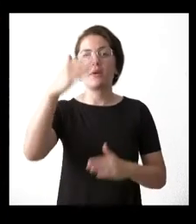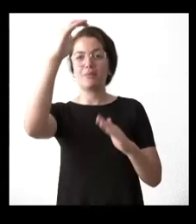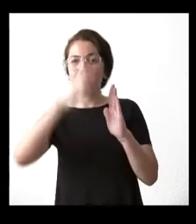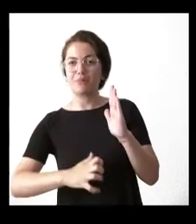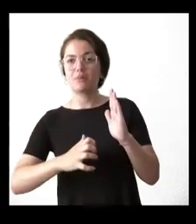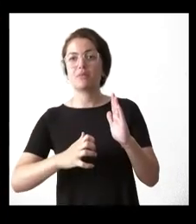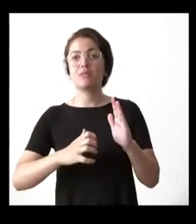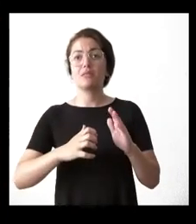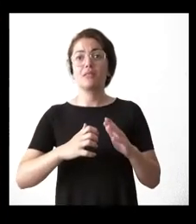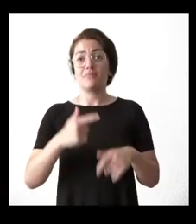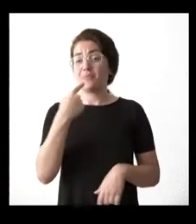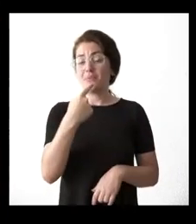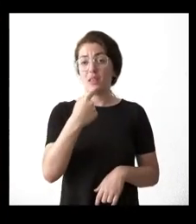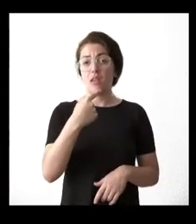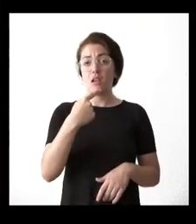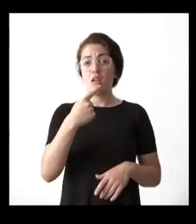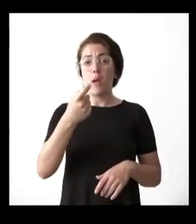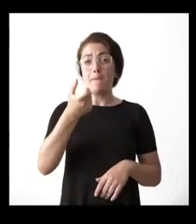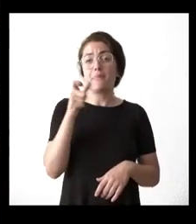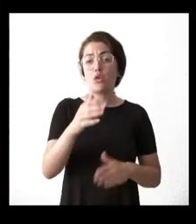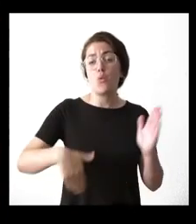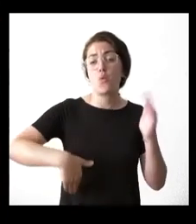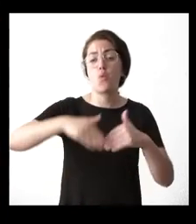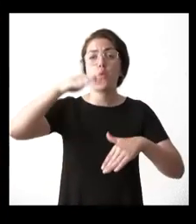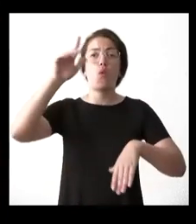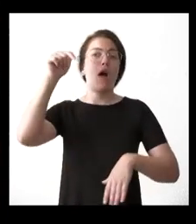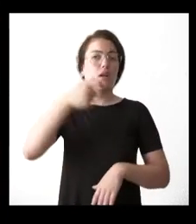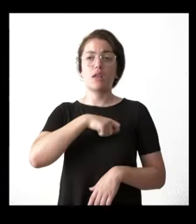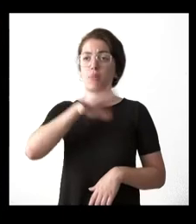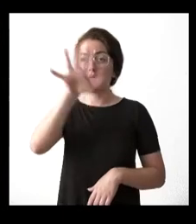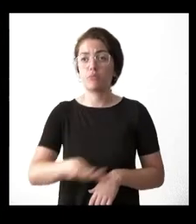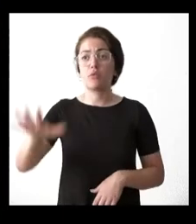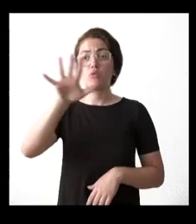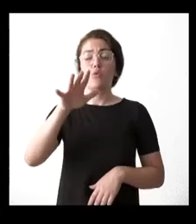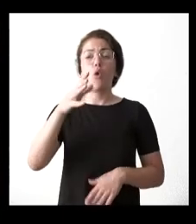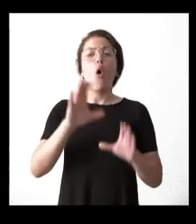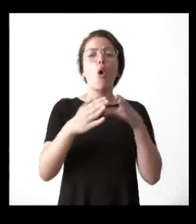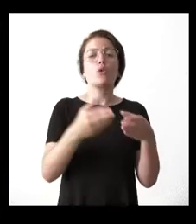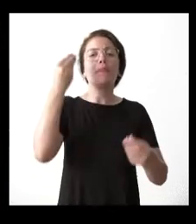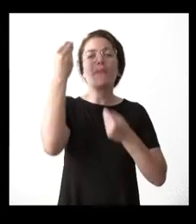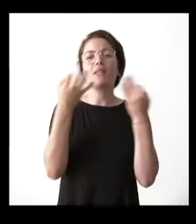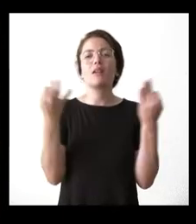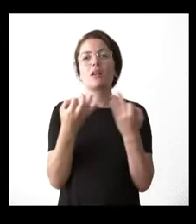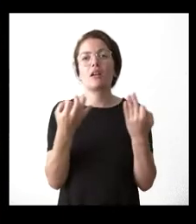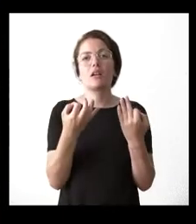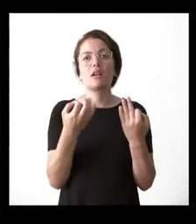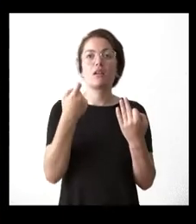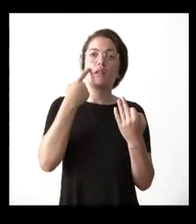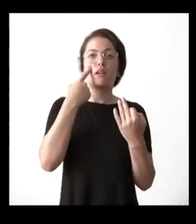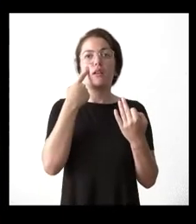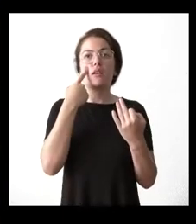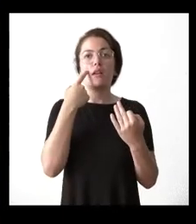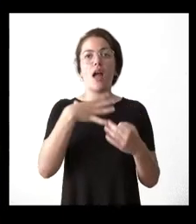seguirá disparada en el conjunto del país como lo interpreta la Junta y si tiene pensado ya modificar la previsión de crecimiento